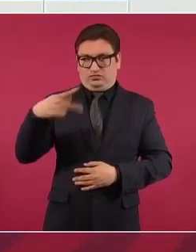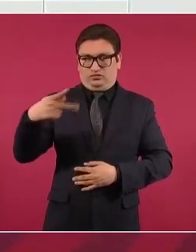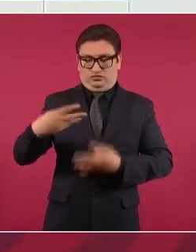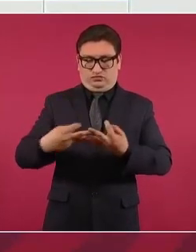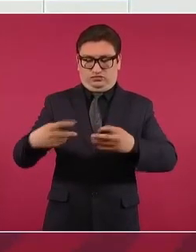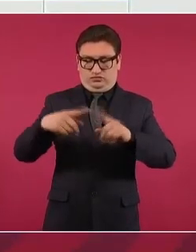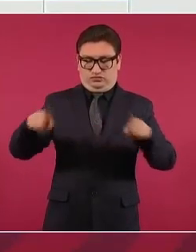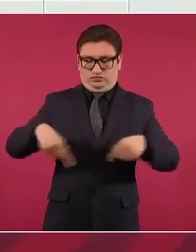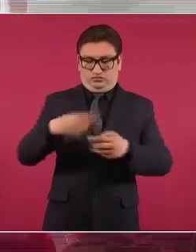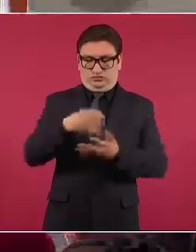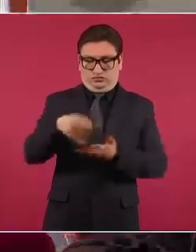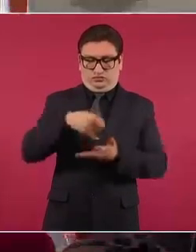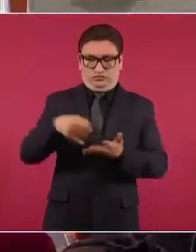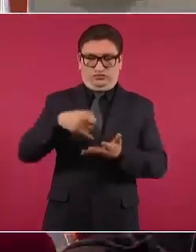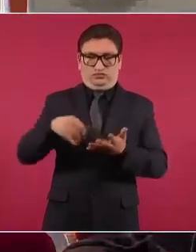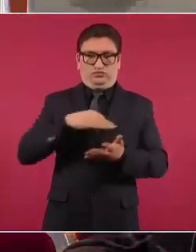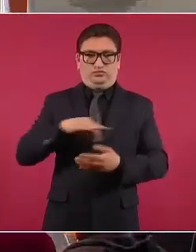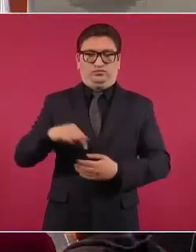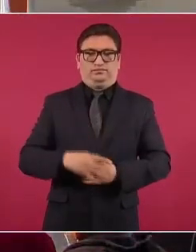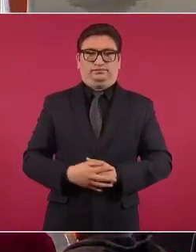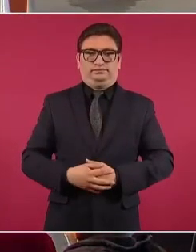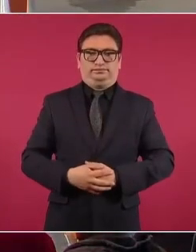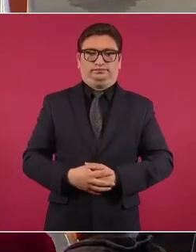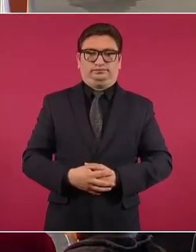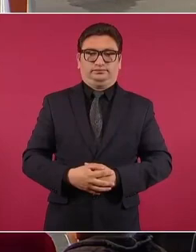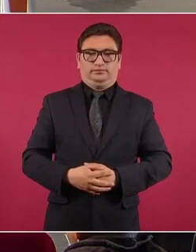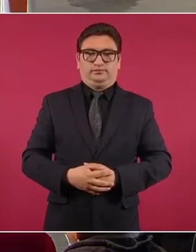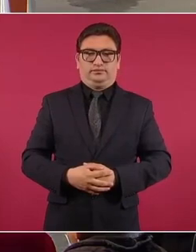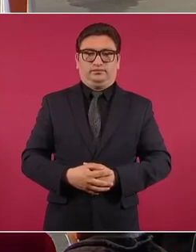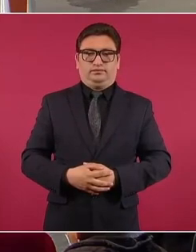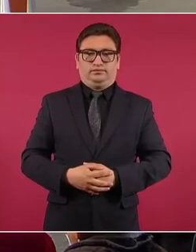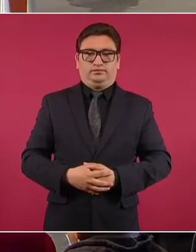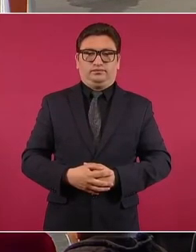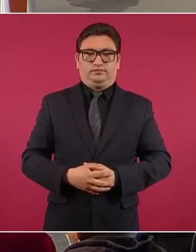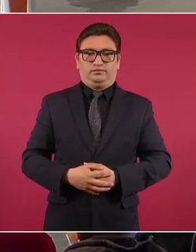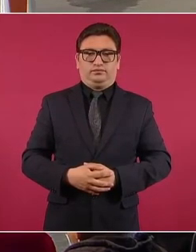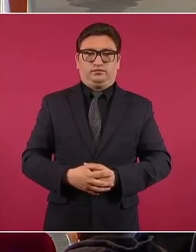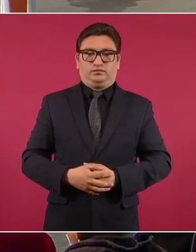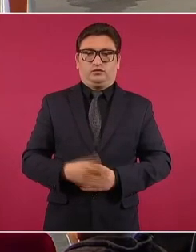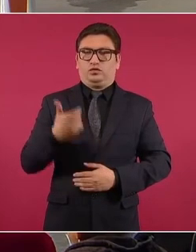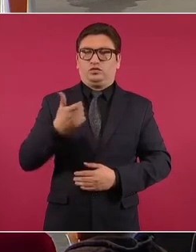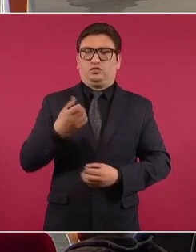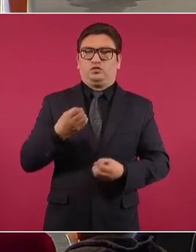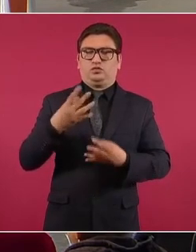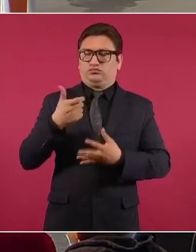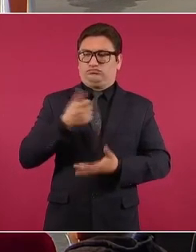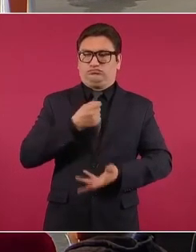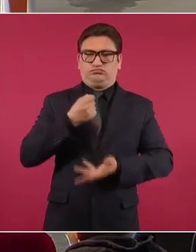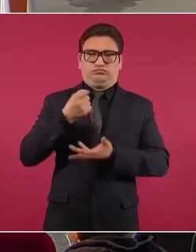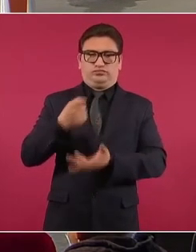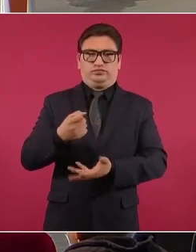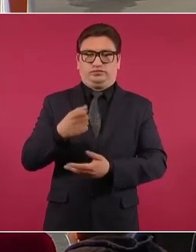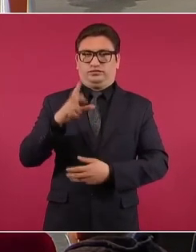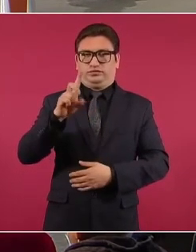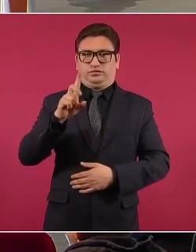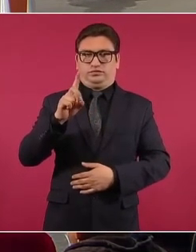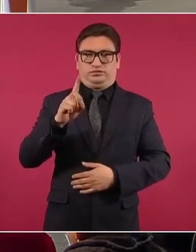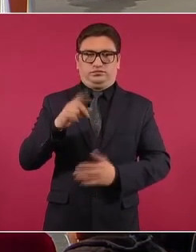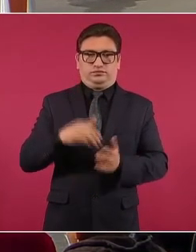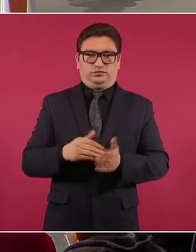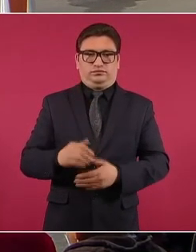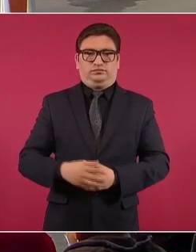¿Cuánto implica de presupuesto 30 mil